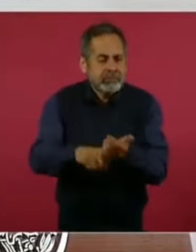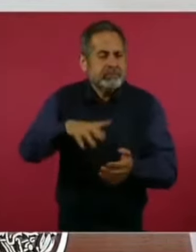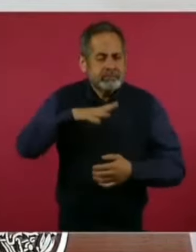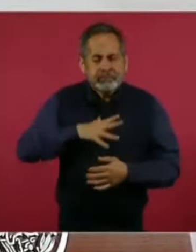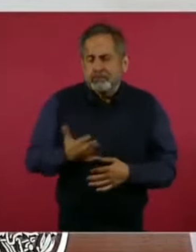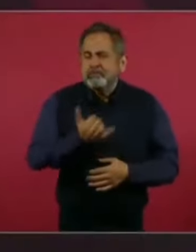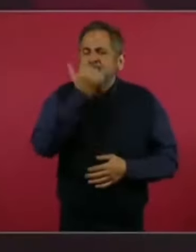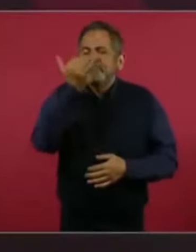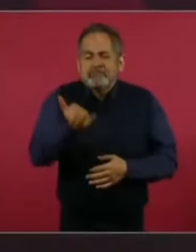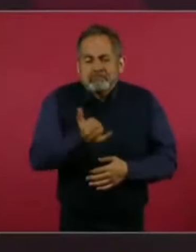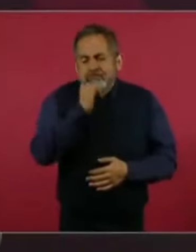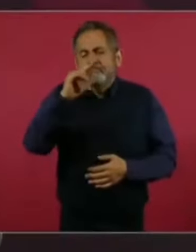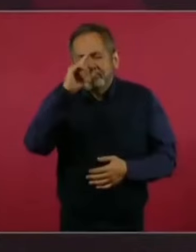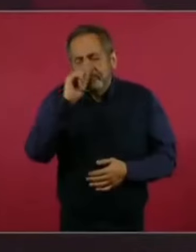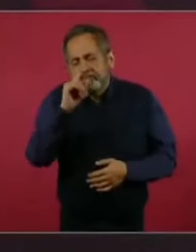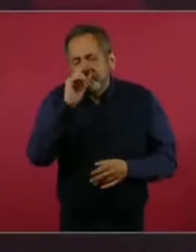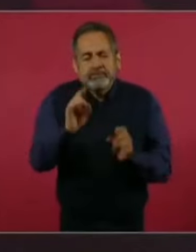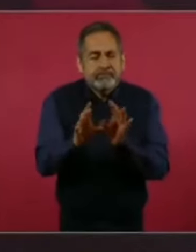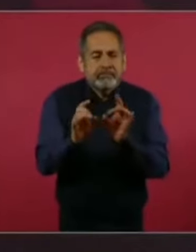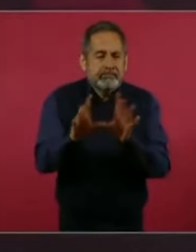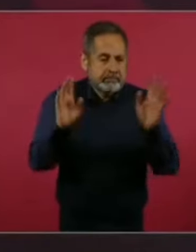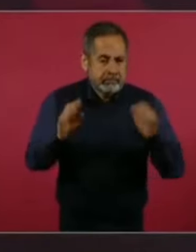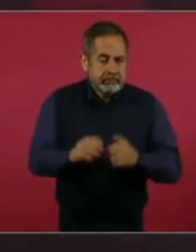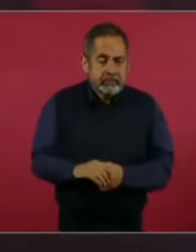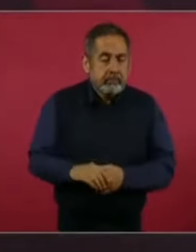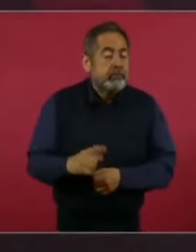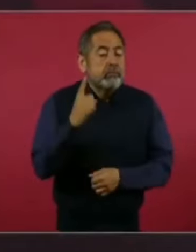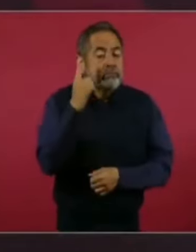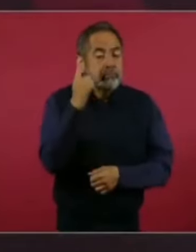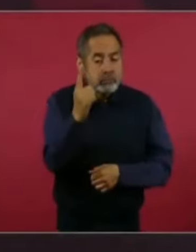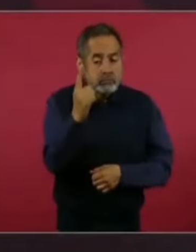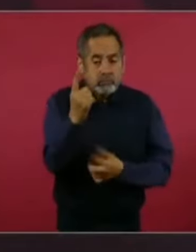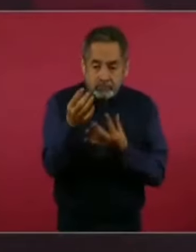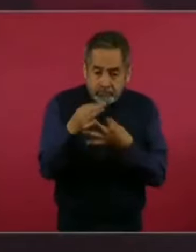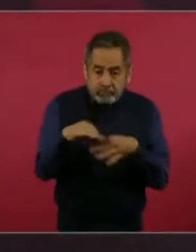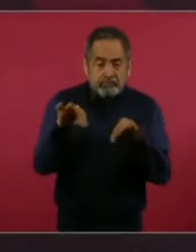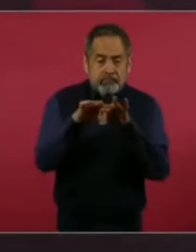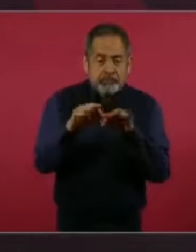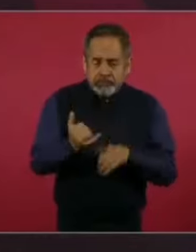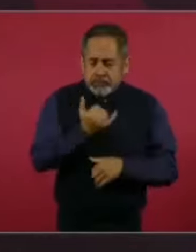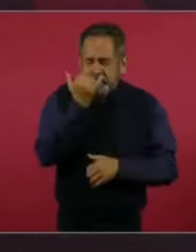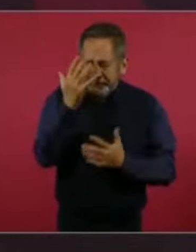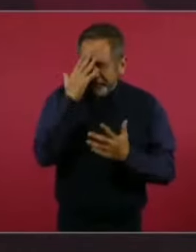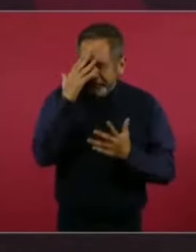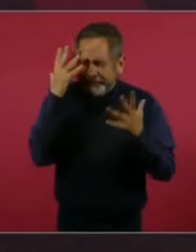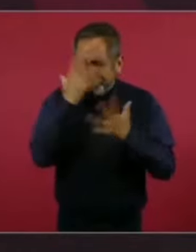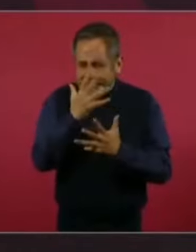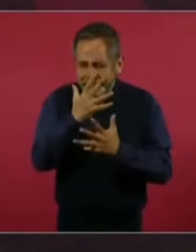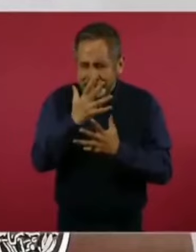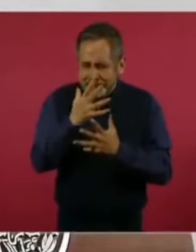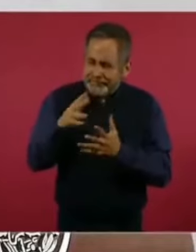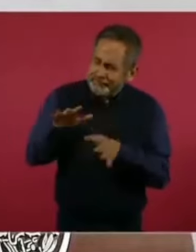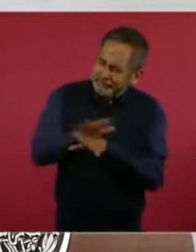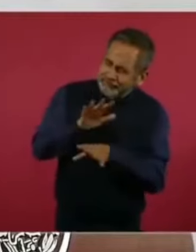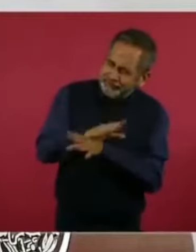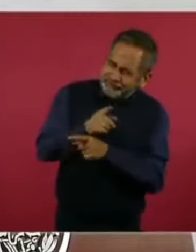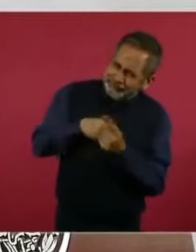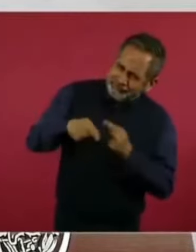Lo importante es rectificar, no caer en